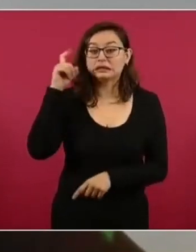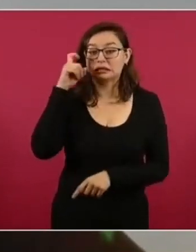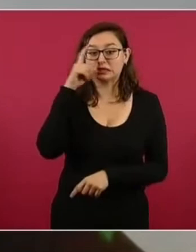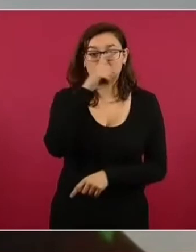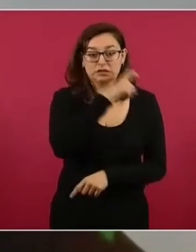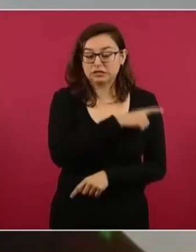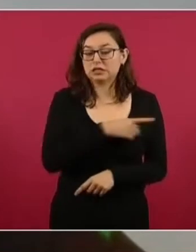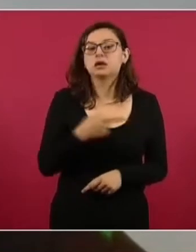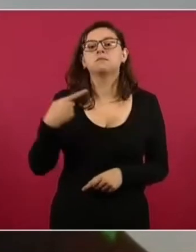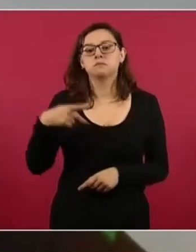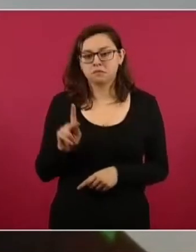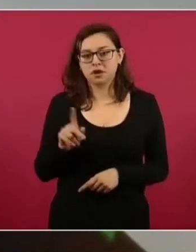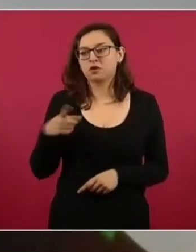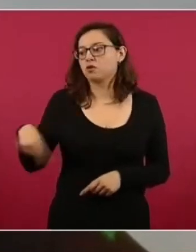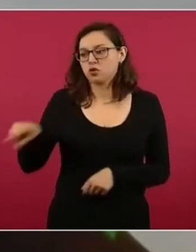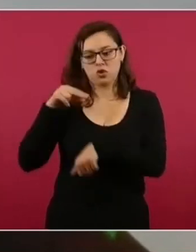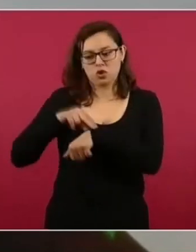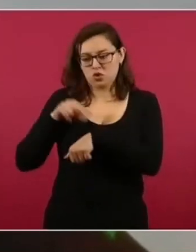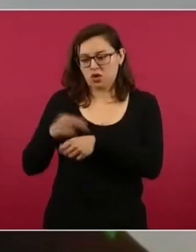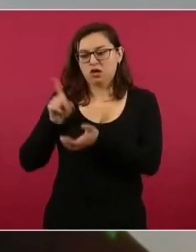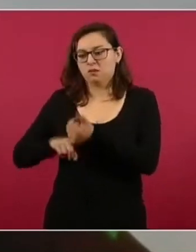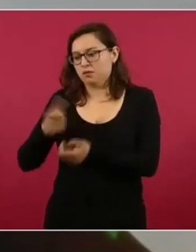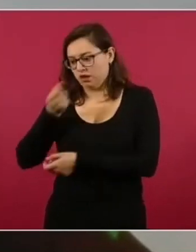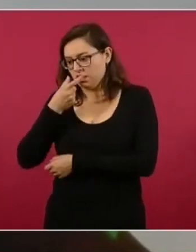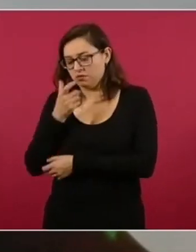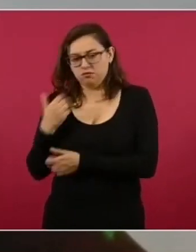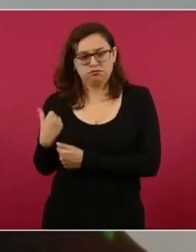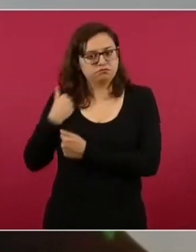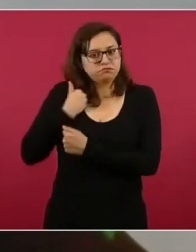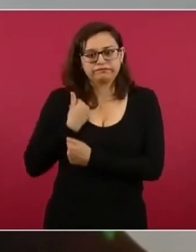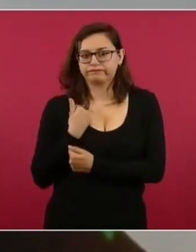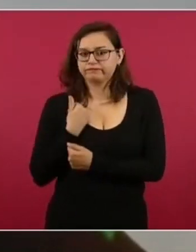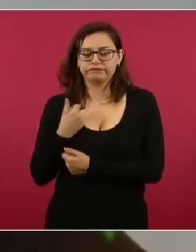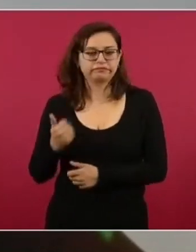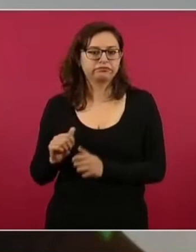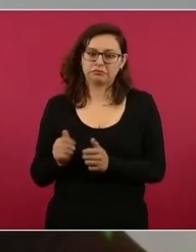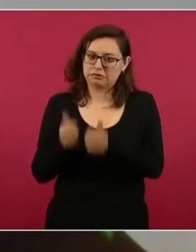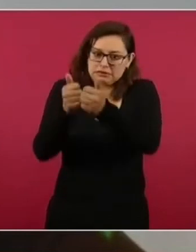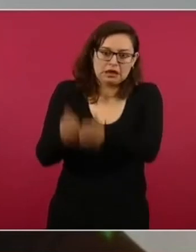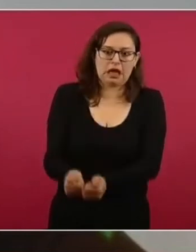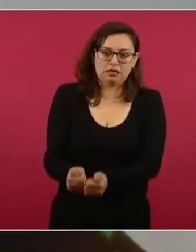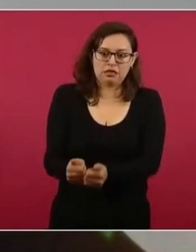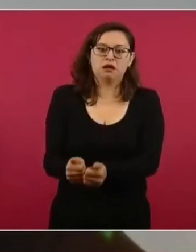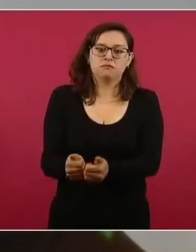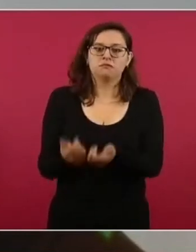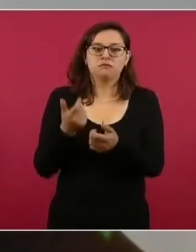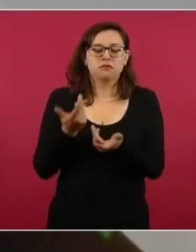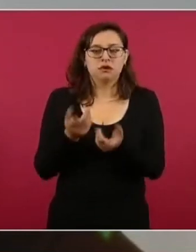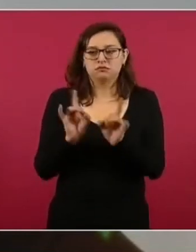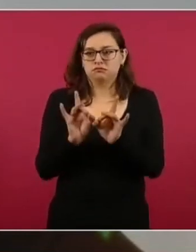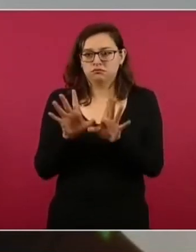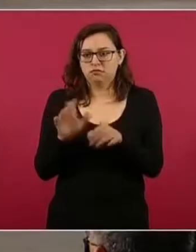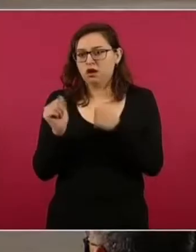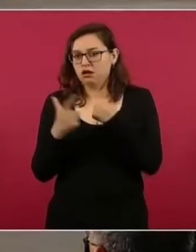se pudieron quedar ahí, llevaban medicamentos para atender a la población que haya resultado afectada por este paso del